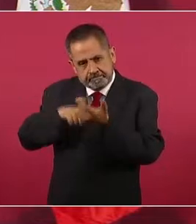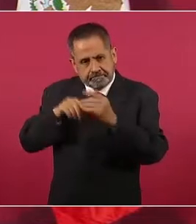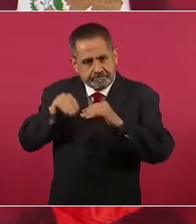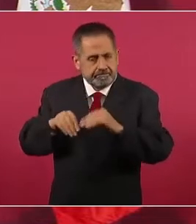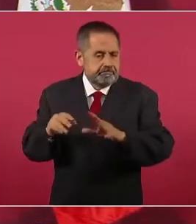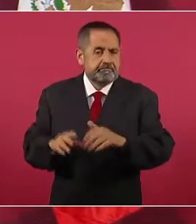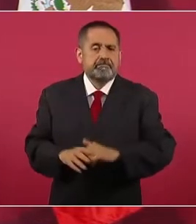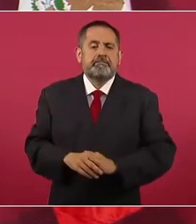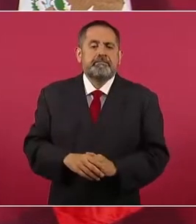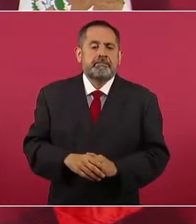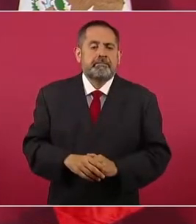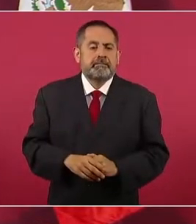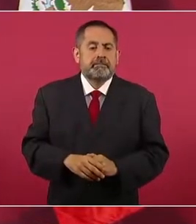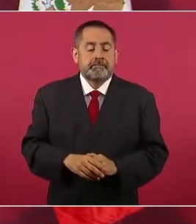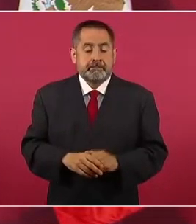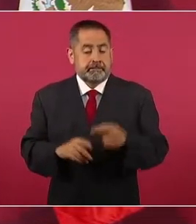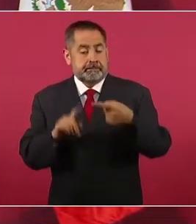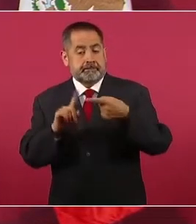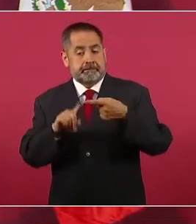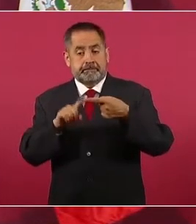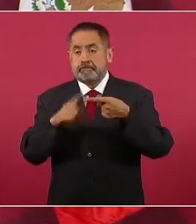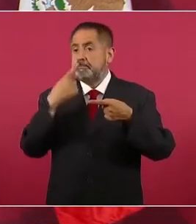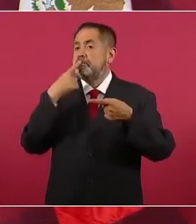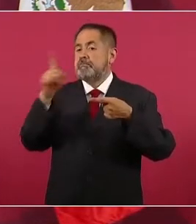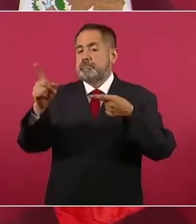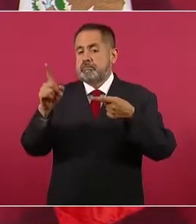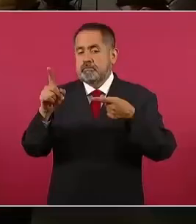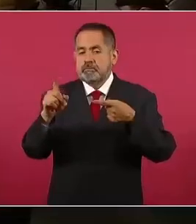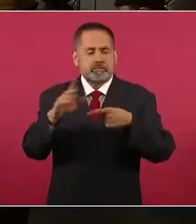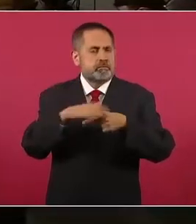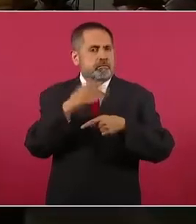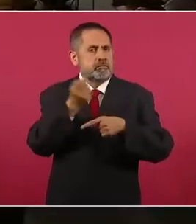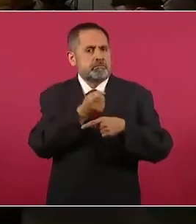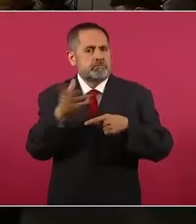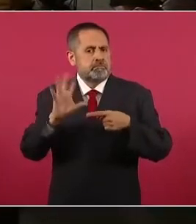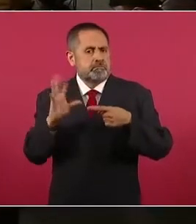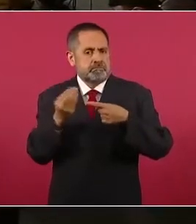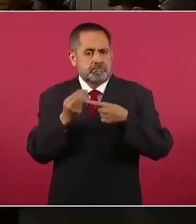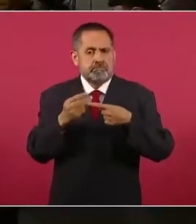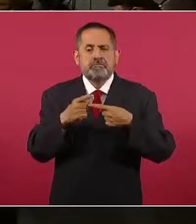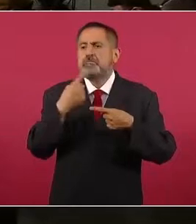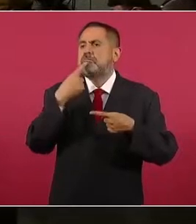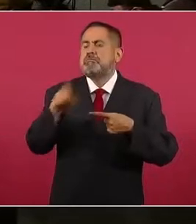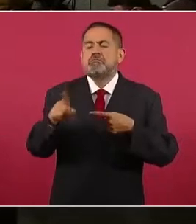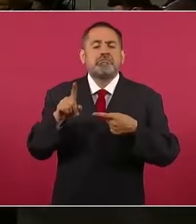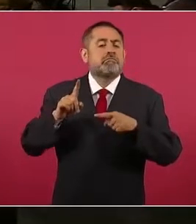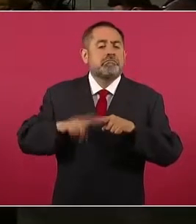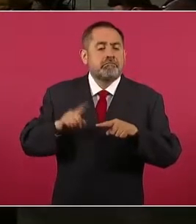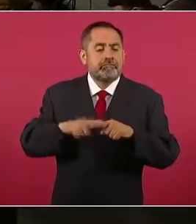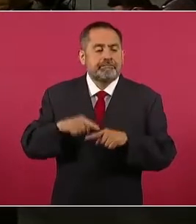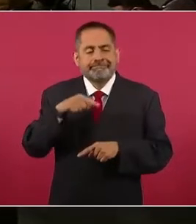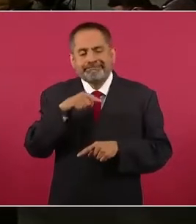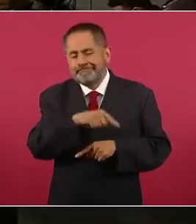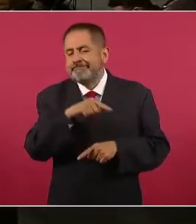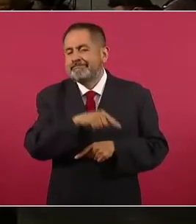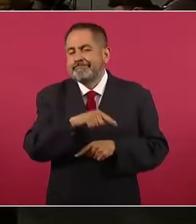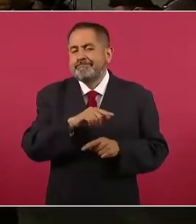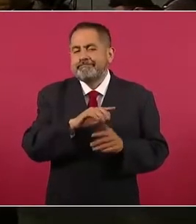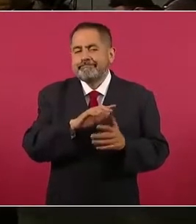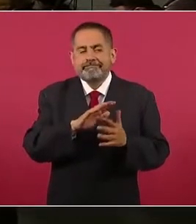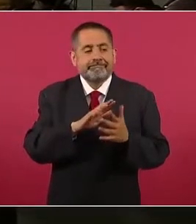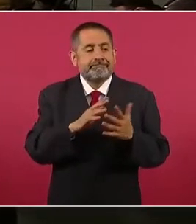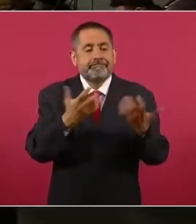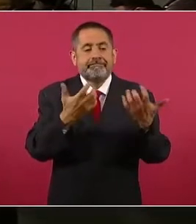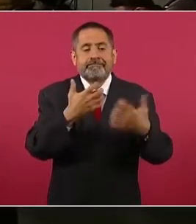El primer caso incluye diversas denuncias en las que se encuentra involucrada la